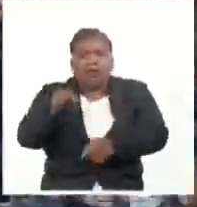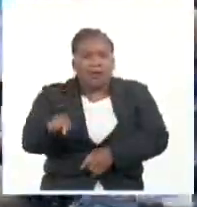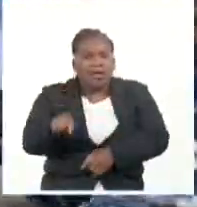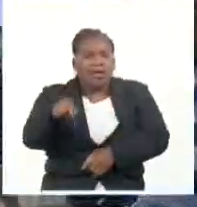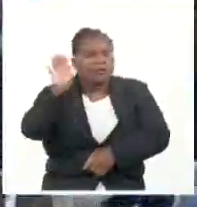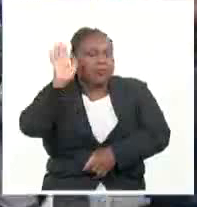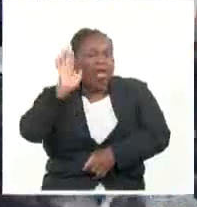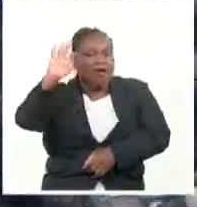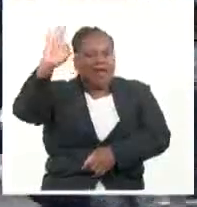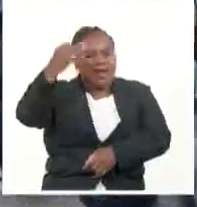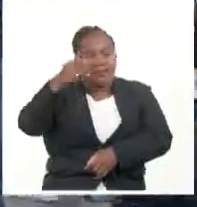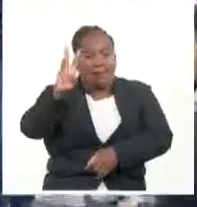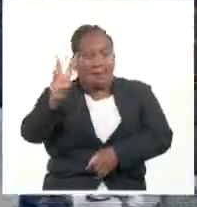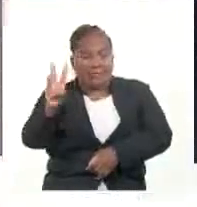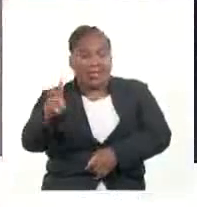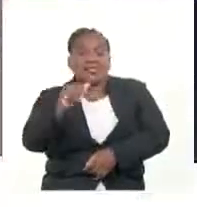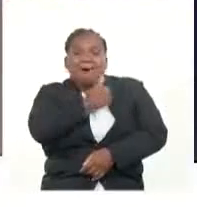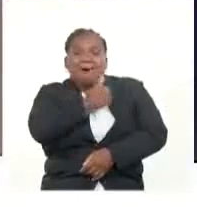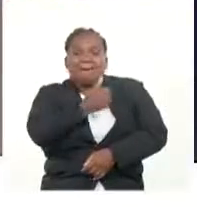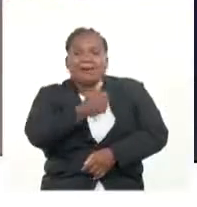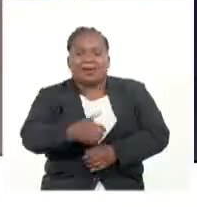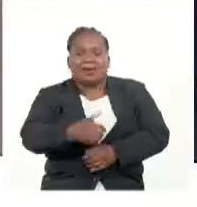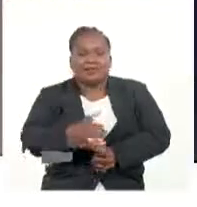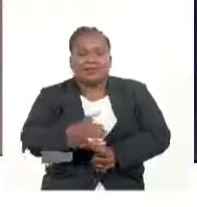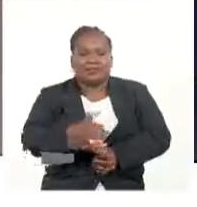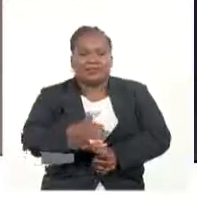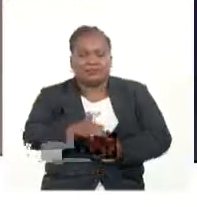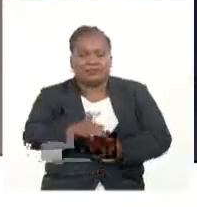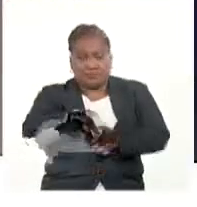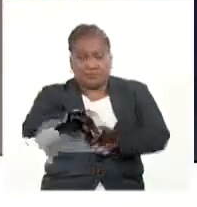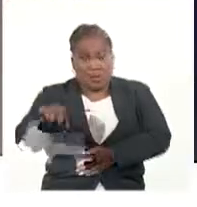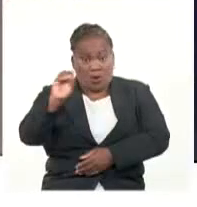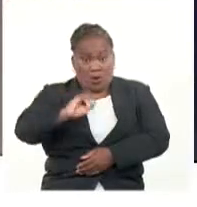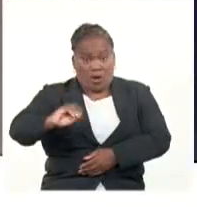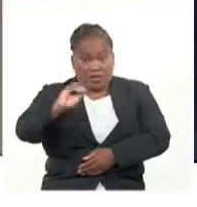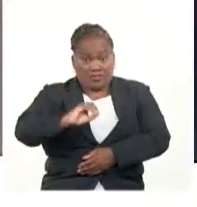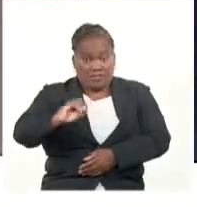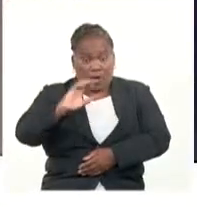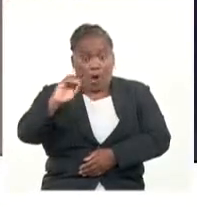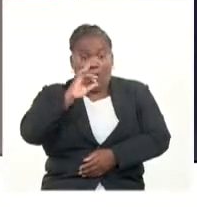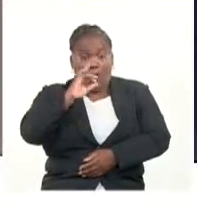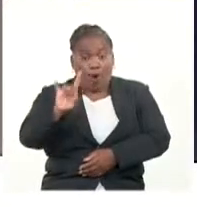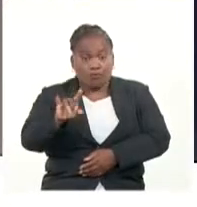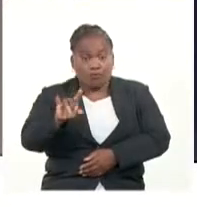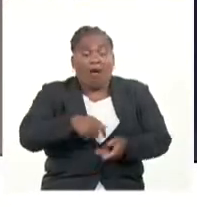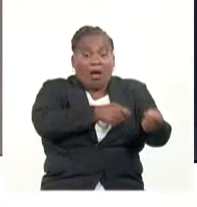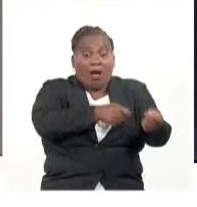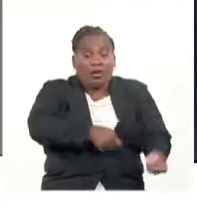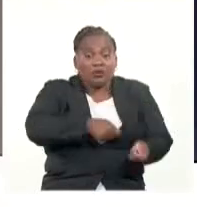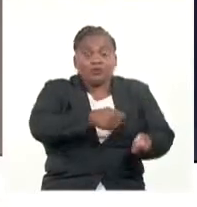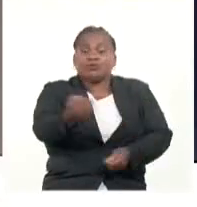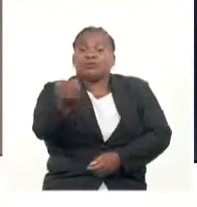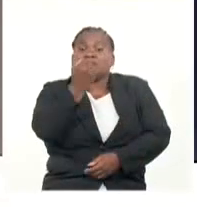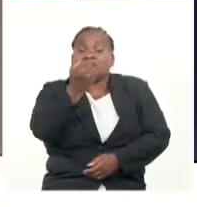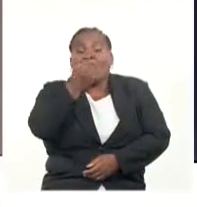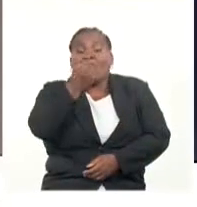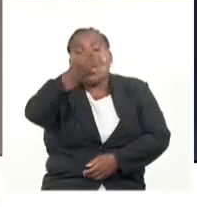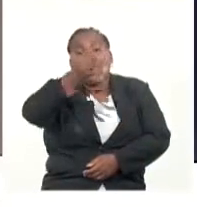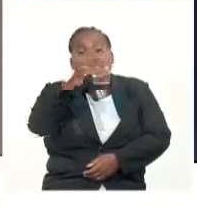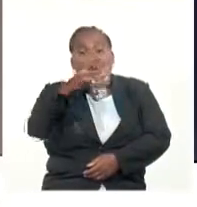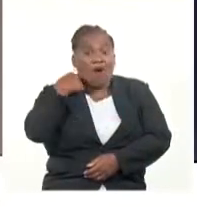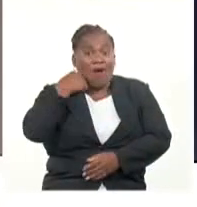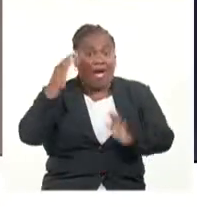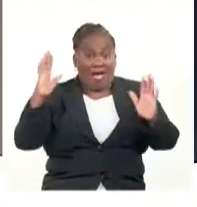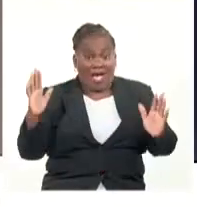23 de diciembre. La Organización de Naciones Unidas para la Agricultura y la Alimentación reportó que en el año